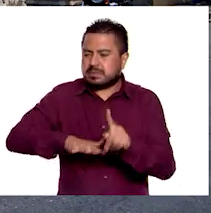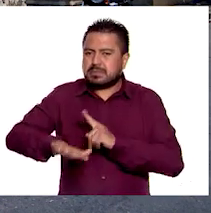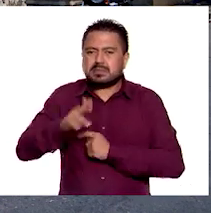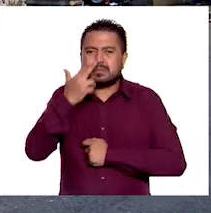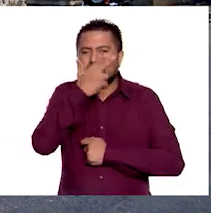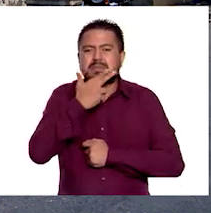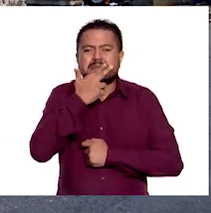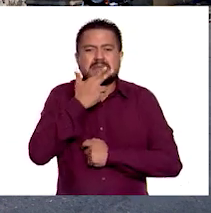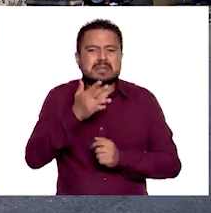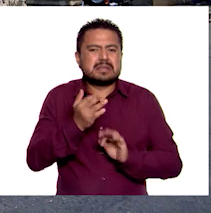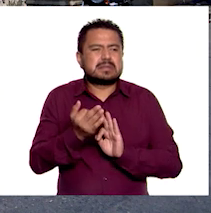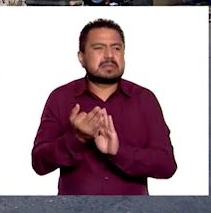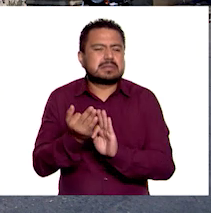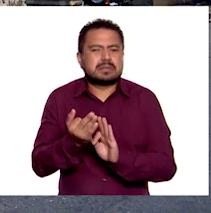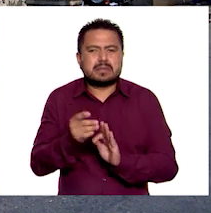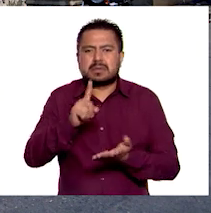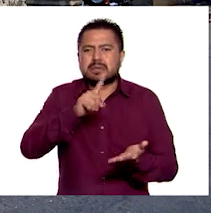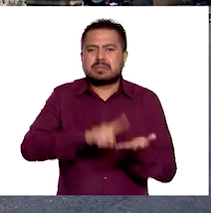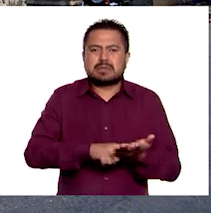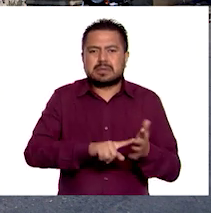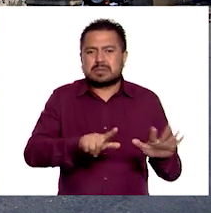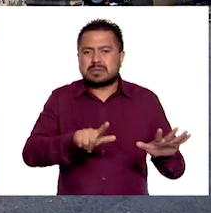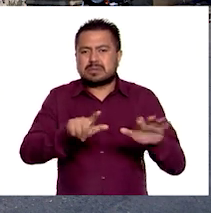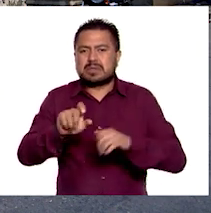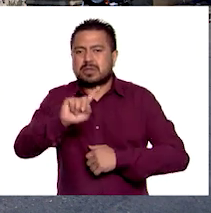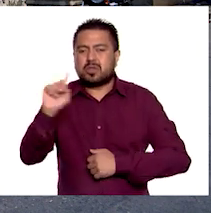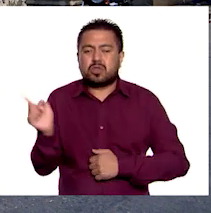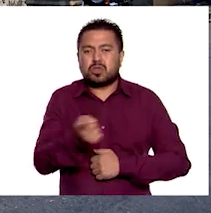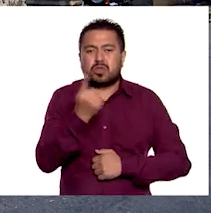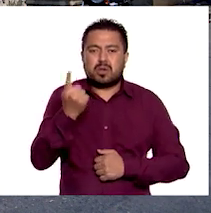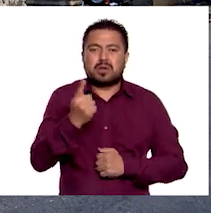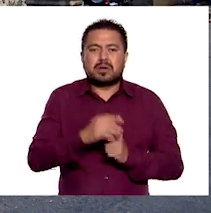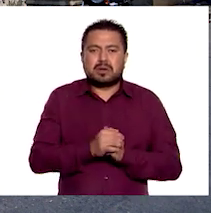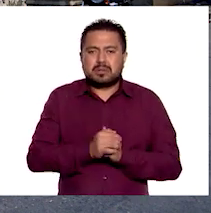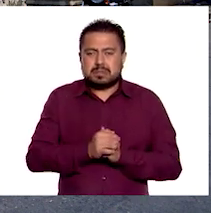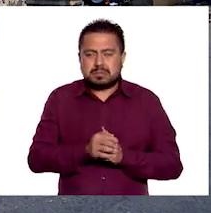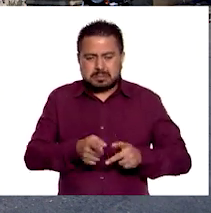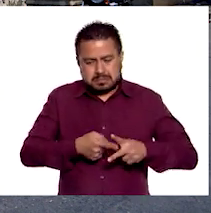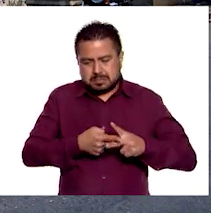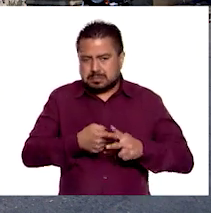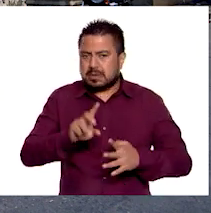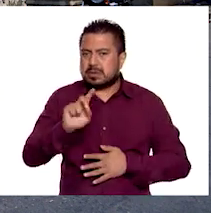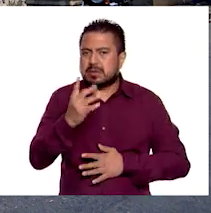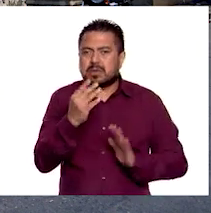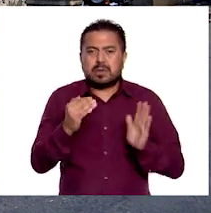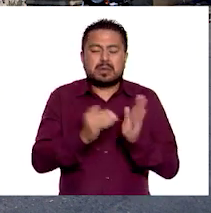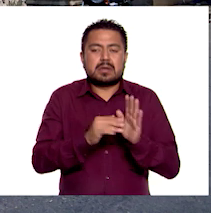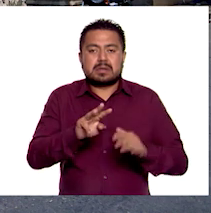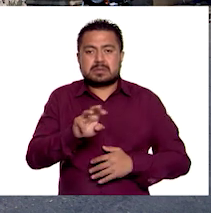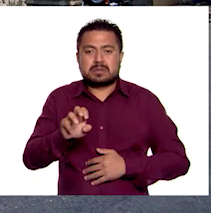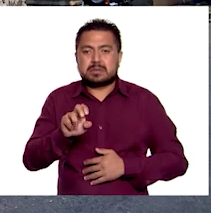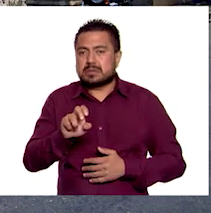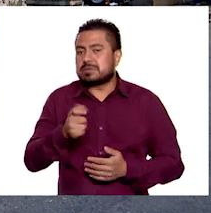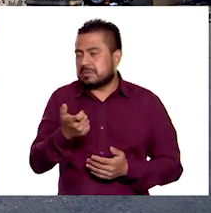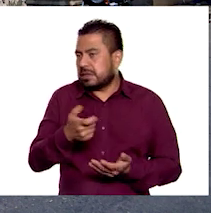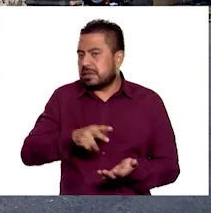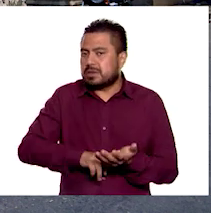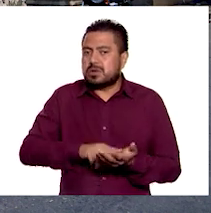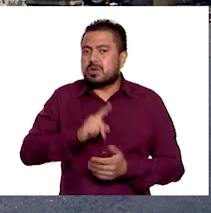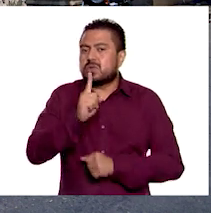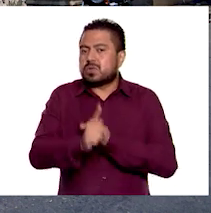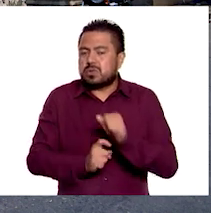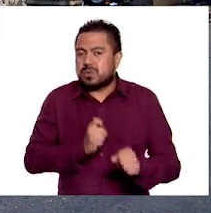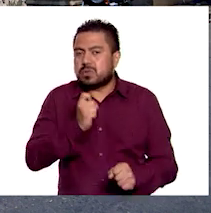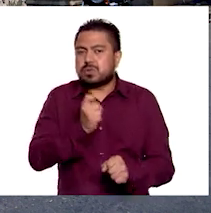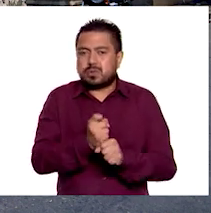de Haití es cercano a los 1.700 dólares, equivalentes a 34.300 pesos mexicanos al año,